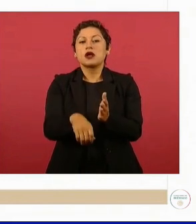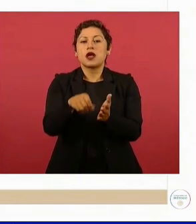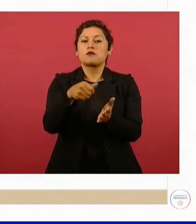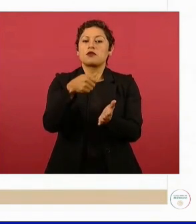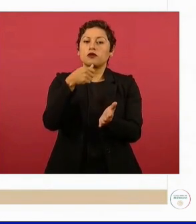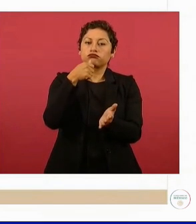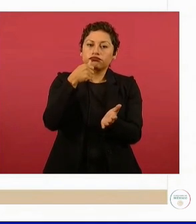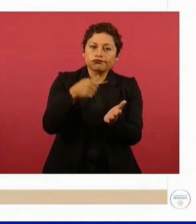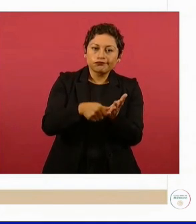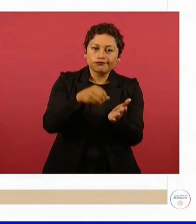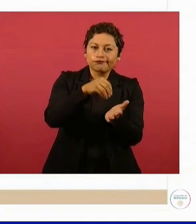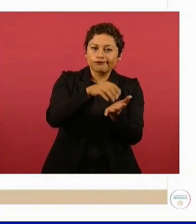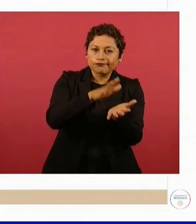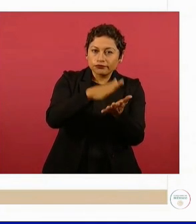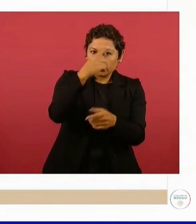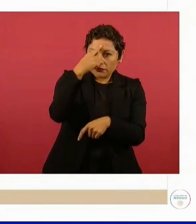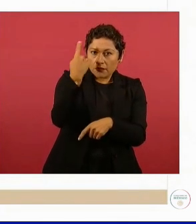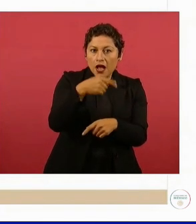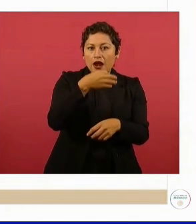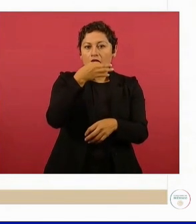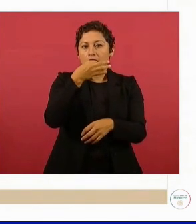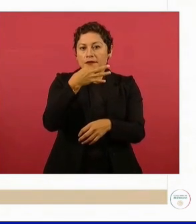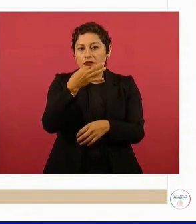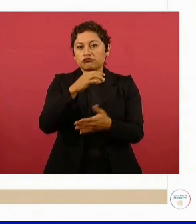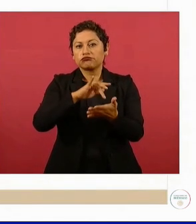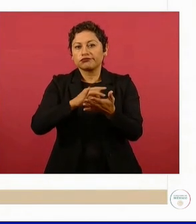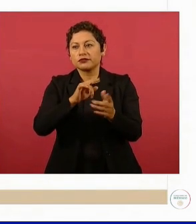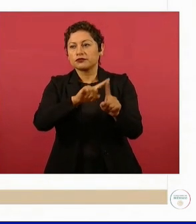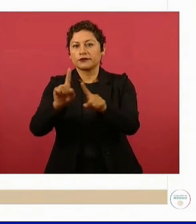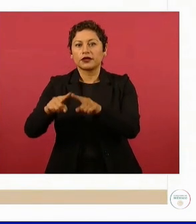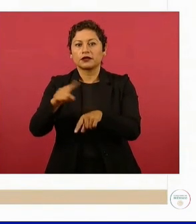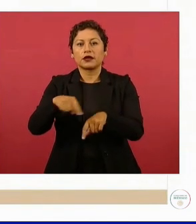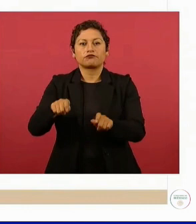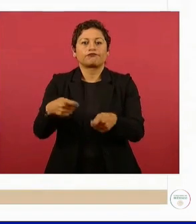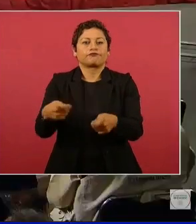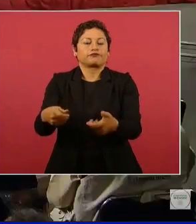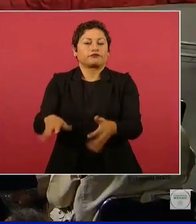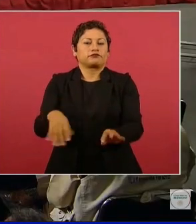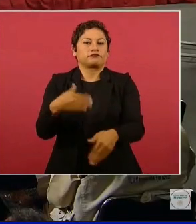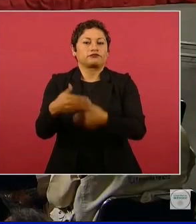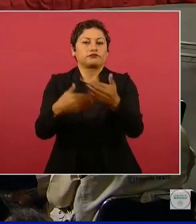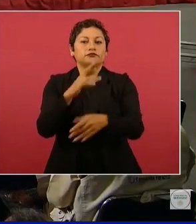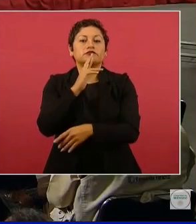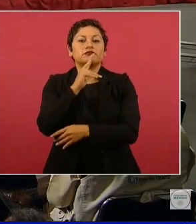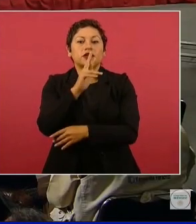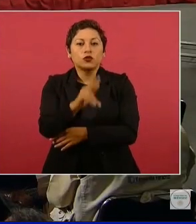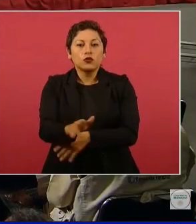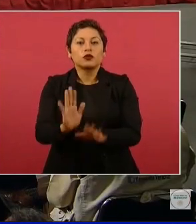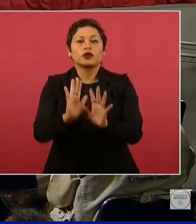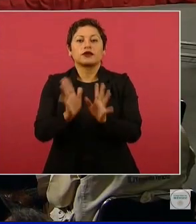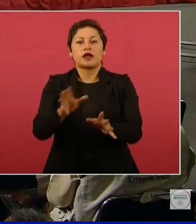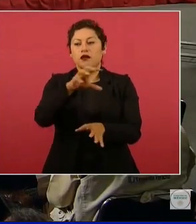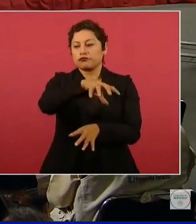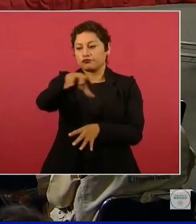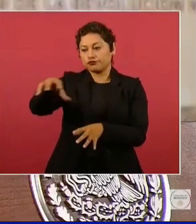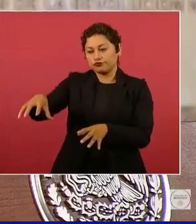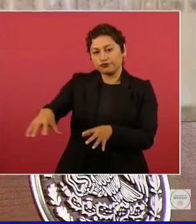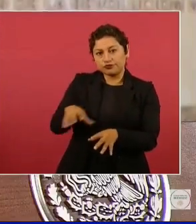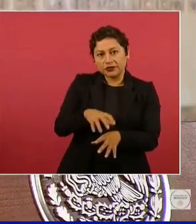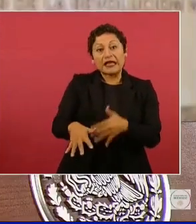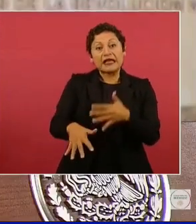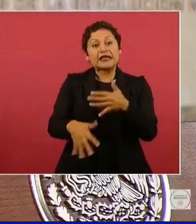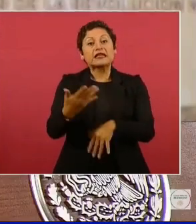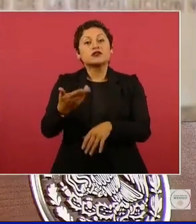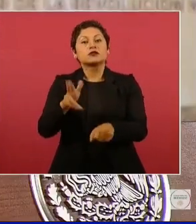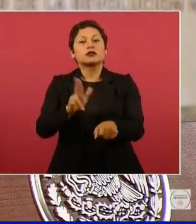por ciento y acaba de llegar también equipo inmobiliario para 98 centros de salud y los 15 hospitales. Solamente